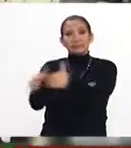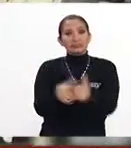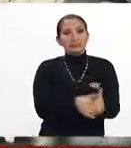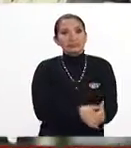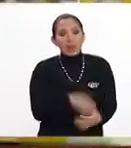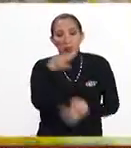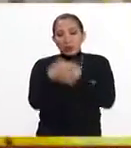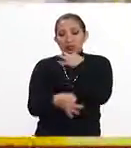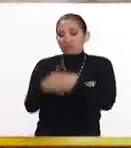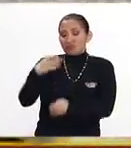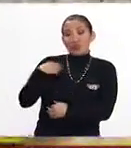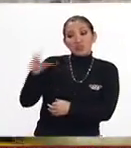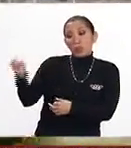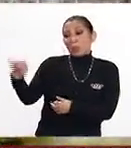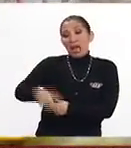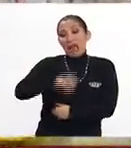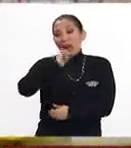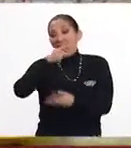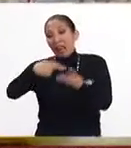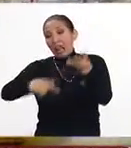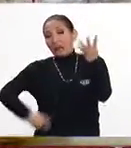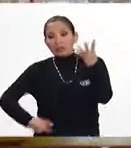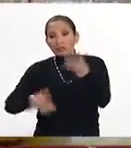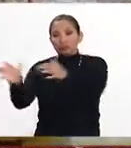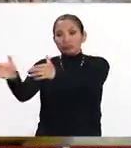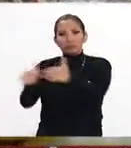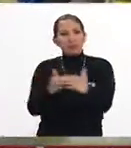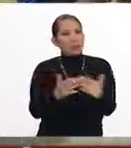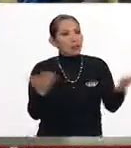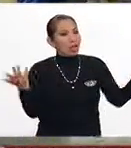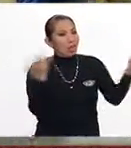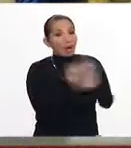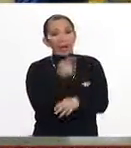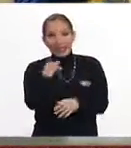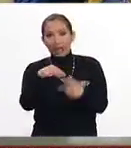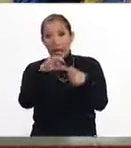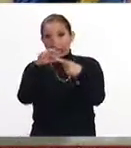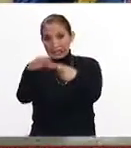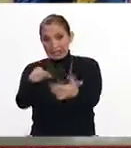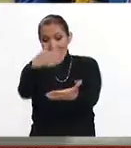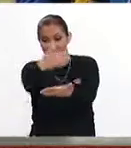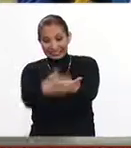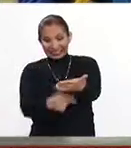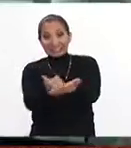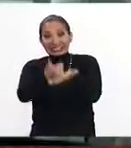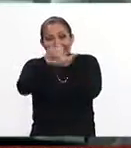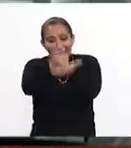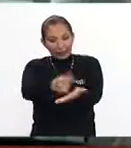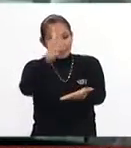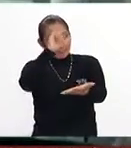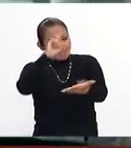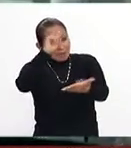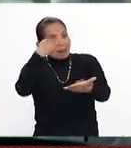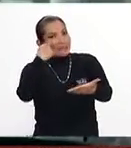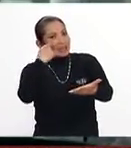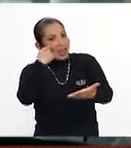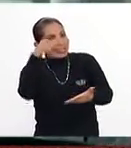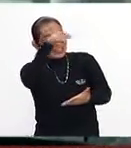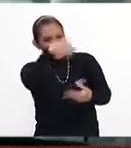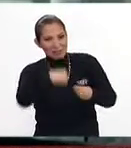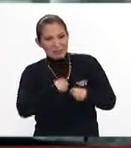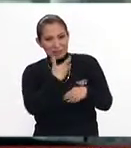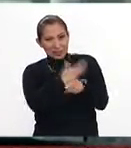serie de juicios, etcétera, etcétera. Entonces, por ejemplo, esta guía le recomienda a los mexicanos que radican allá